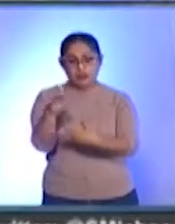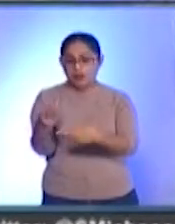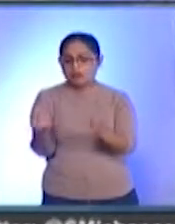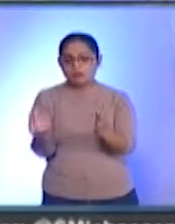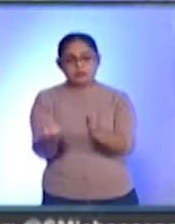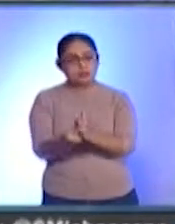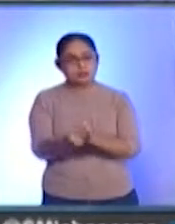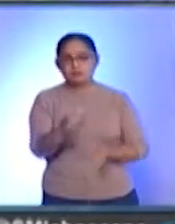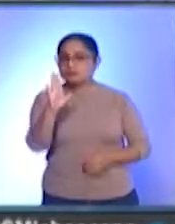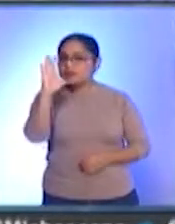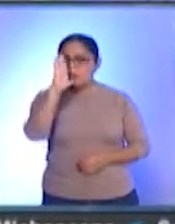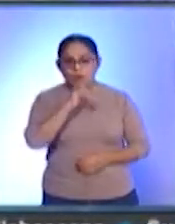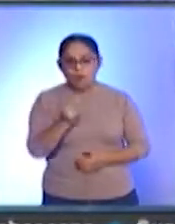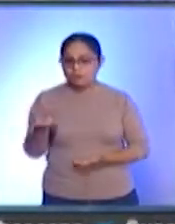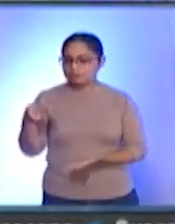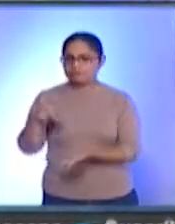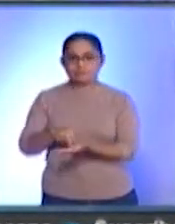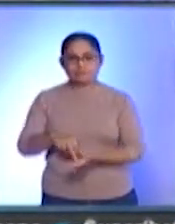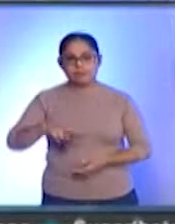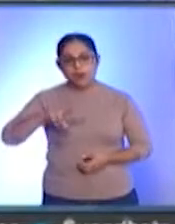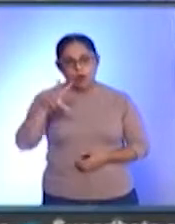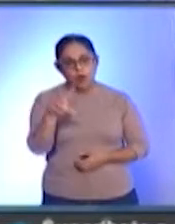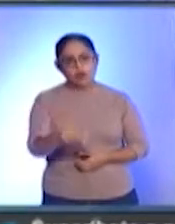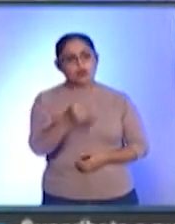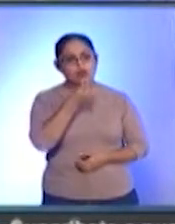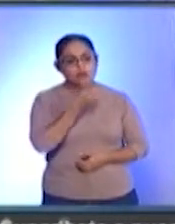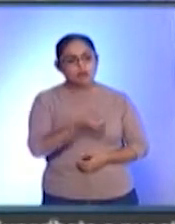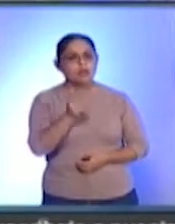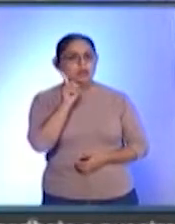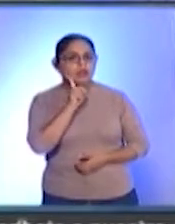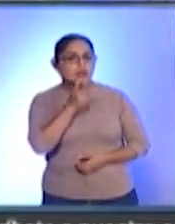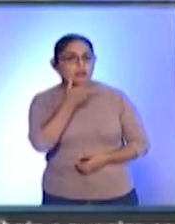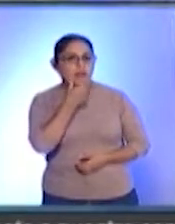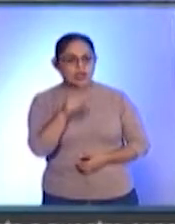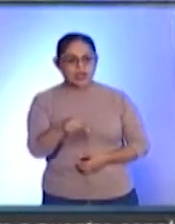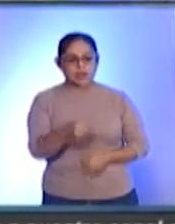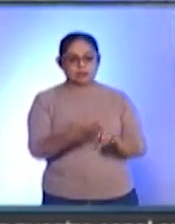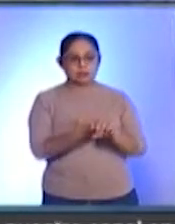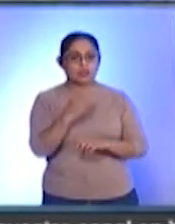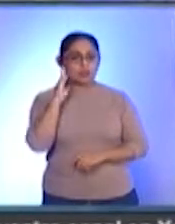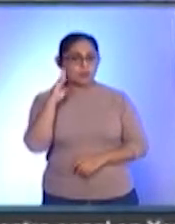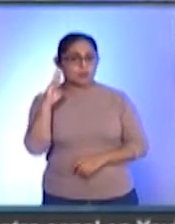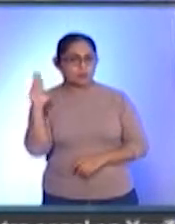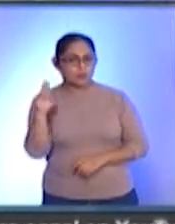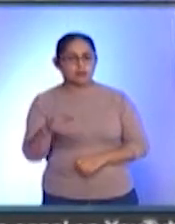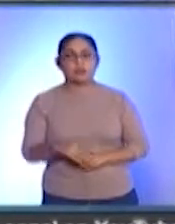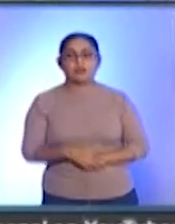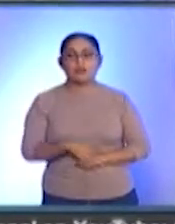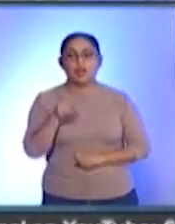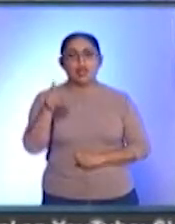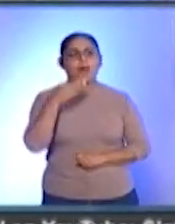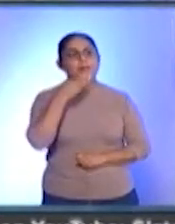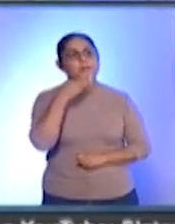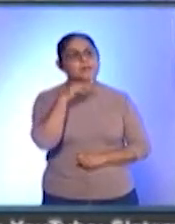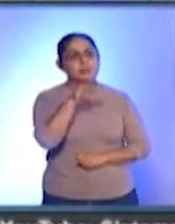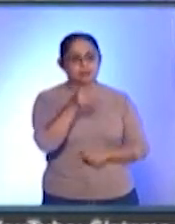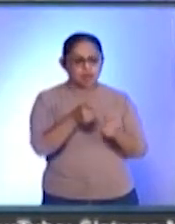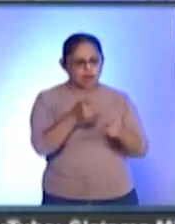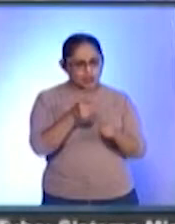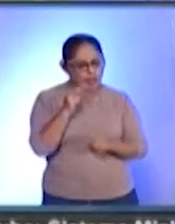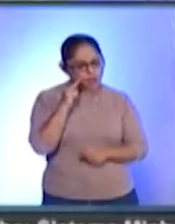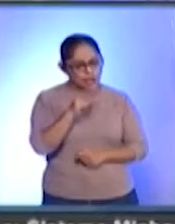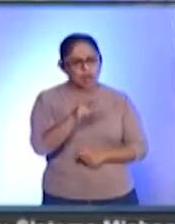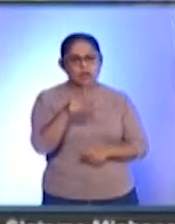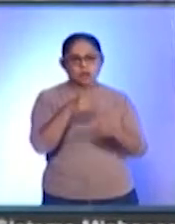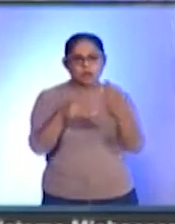se dé de manera presencial a niñas y niños en el Estado de Michoacán. En un mensaje emitido a las y los ciudadanos